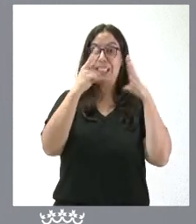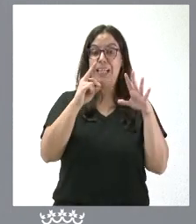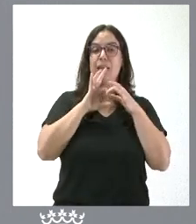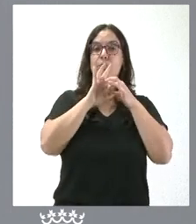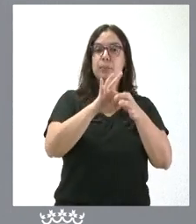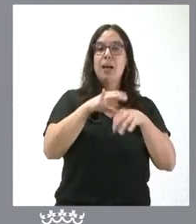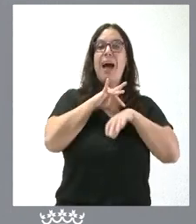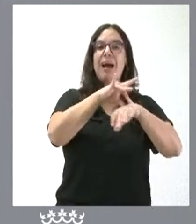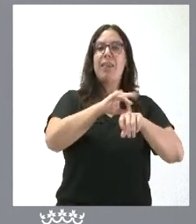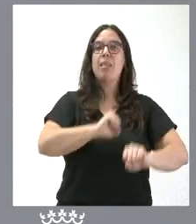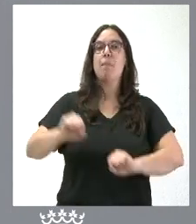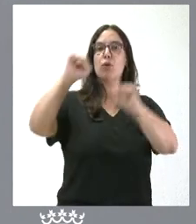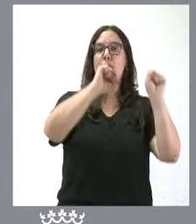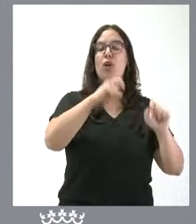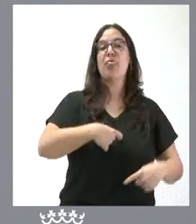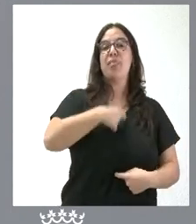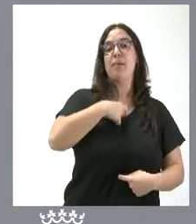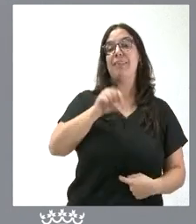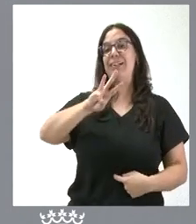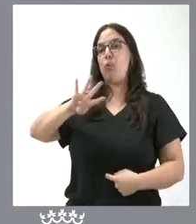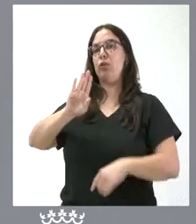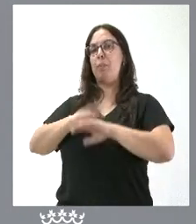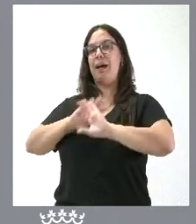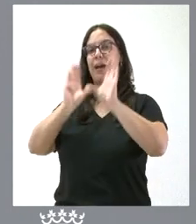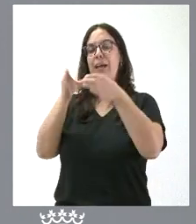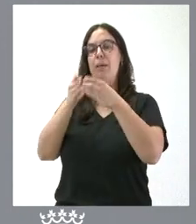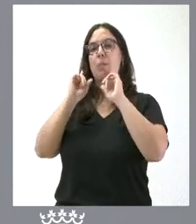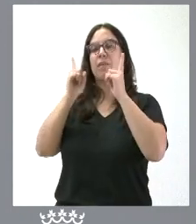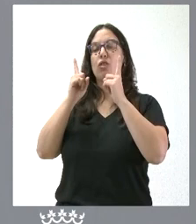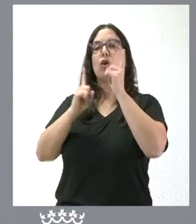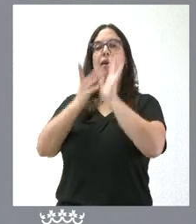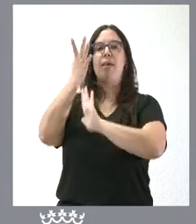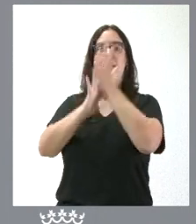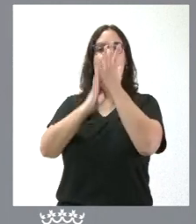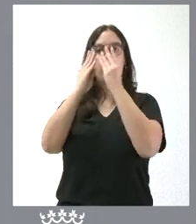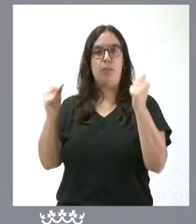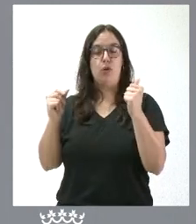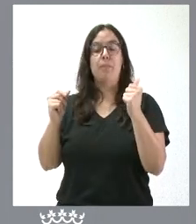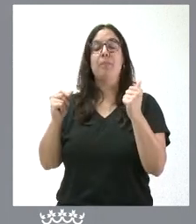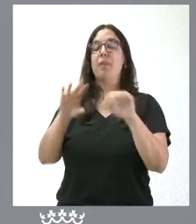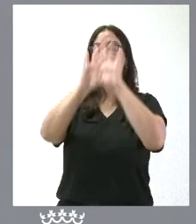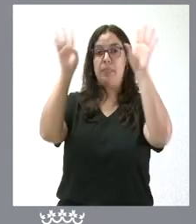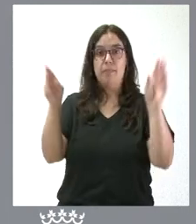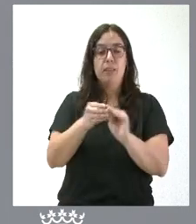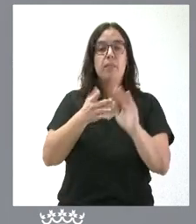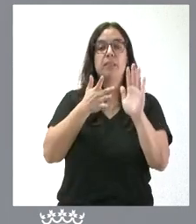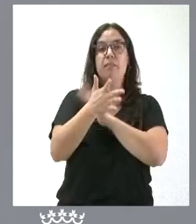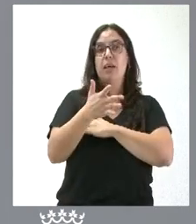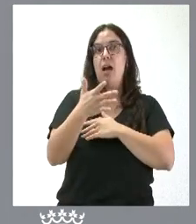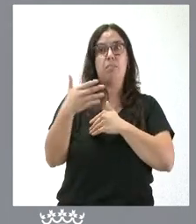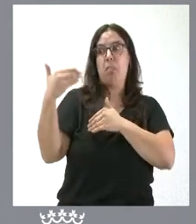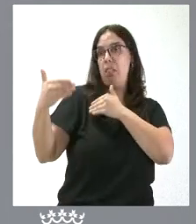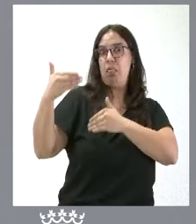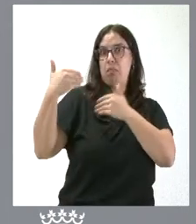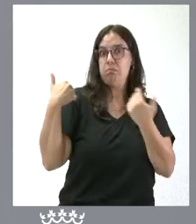Agencia de Protección Civil y 34 para el operativo de prevención y extinción de incendios. Por tanto, en definitiva, en un plazo de tiempo